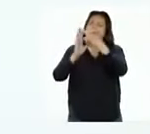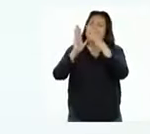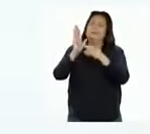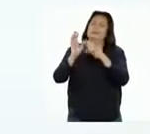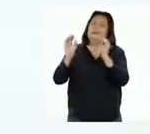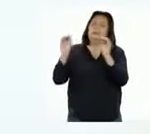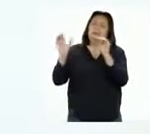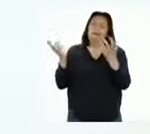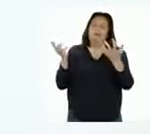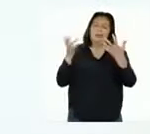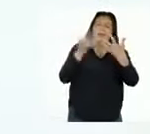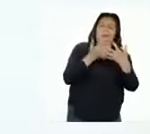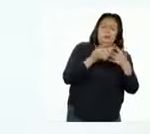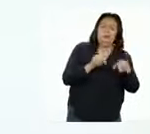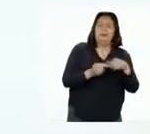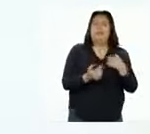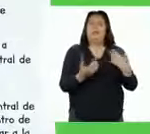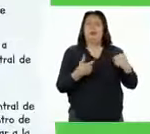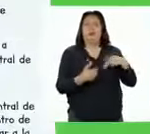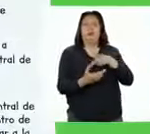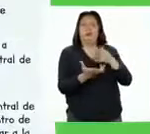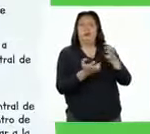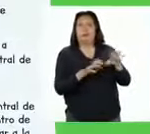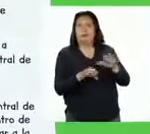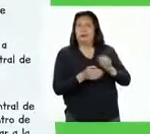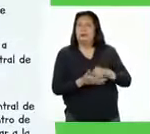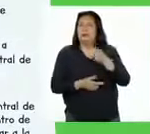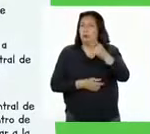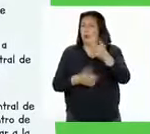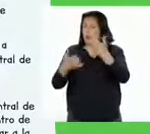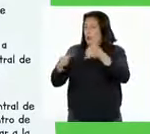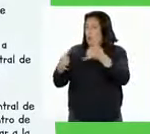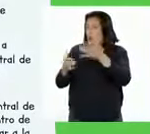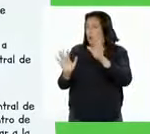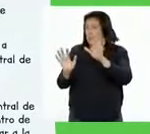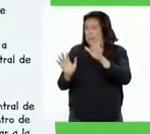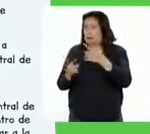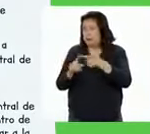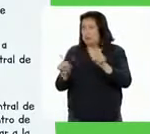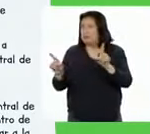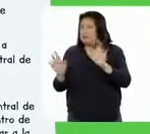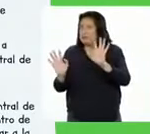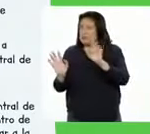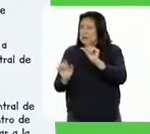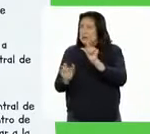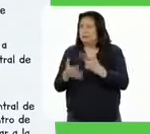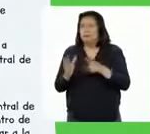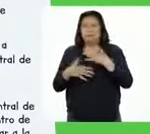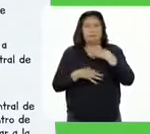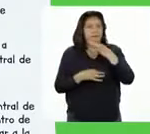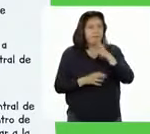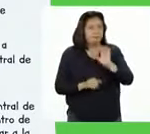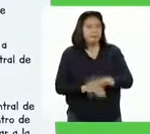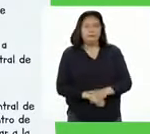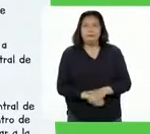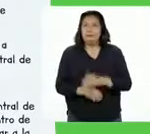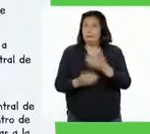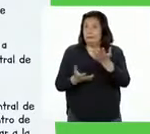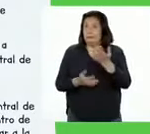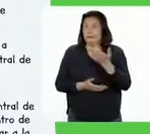del juego al propósito que tenemos. Nos quedó un juego algo diferente y muy interesante.